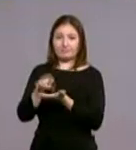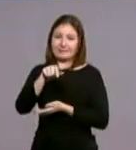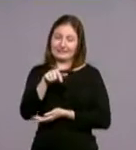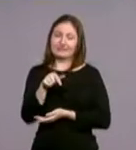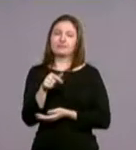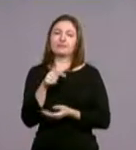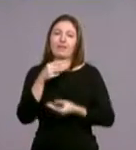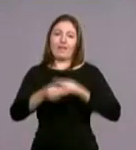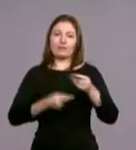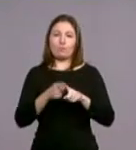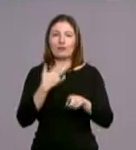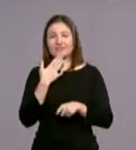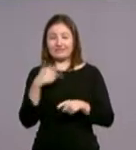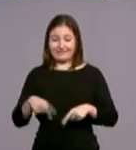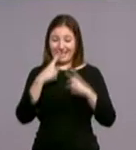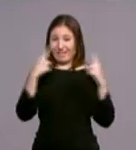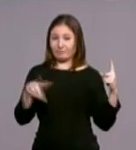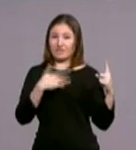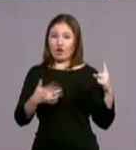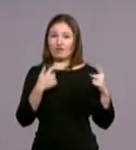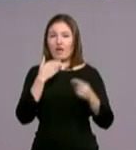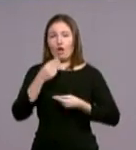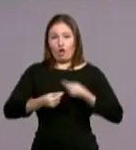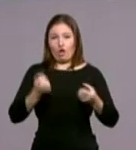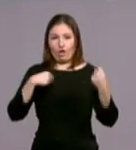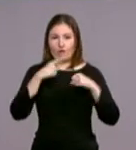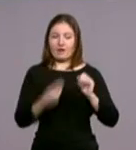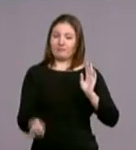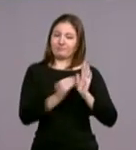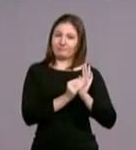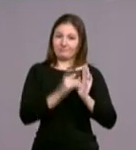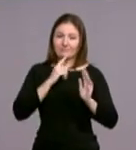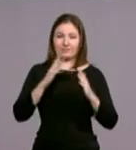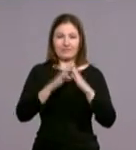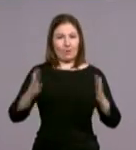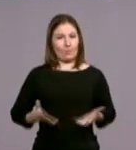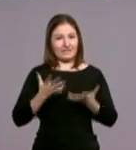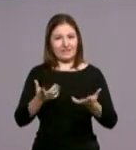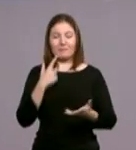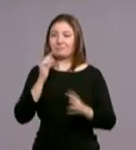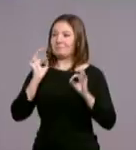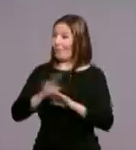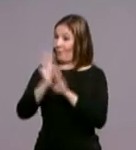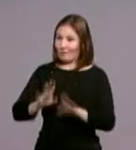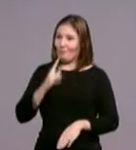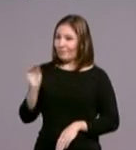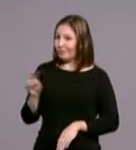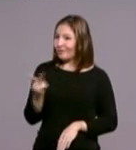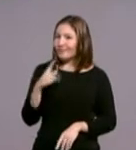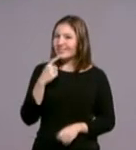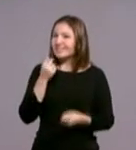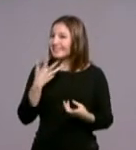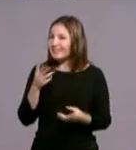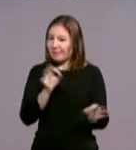como obra de misericordia, por eso lo incluimos en la ofrenda de la Eucaristía. Bueno, y ya para terminar, os pregunto a los dos, ¿cómo llevamos este año estos